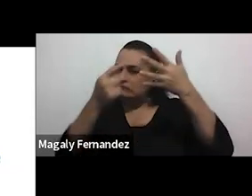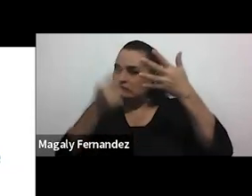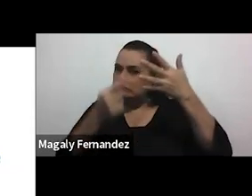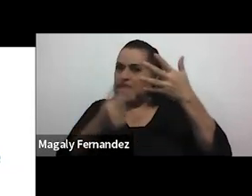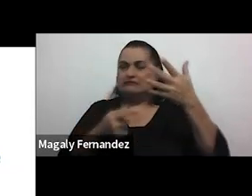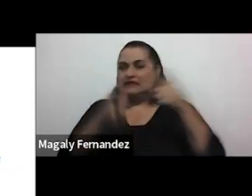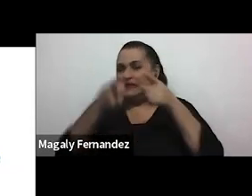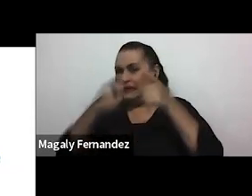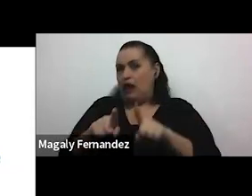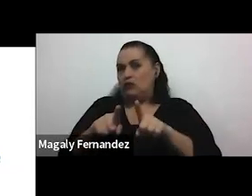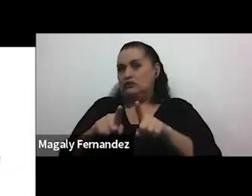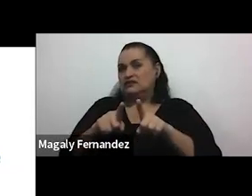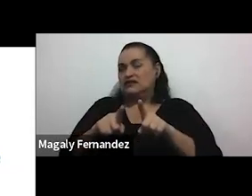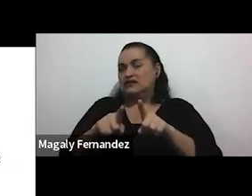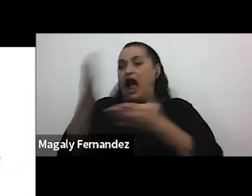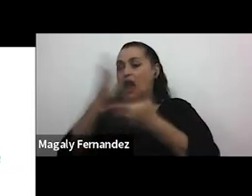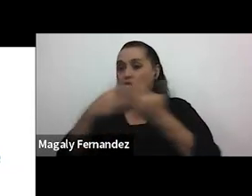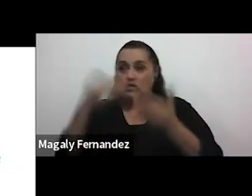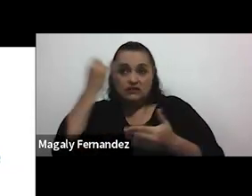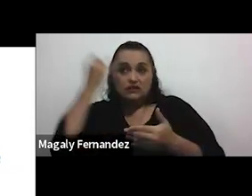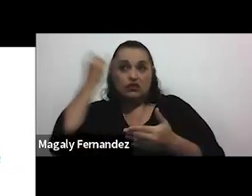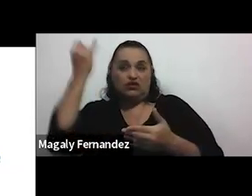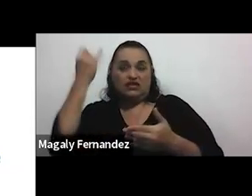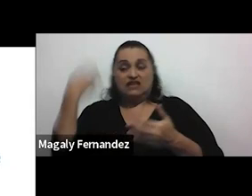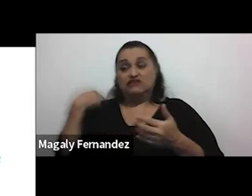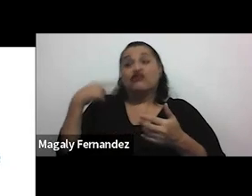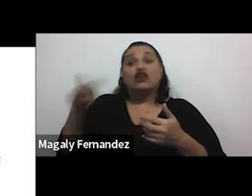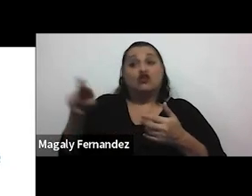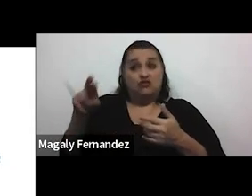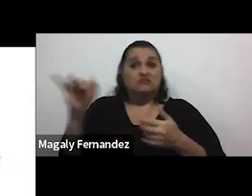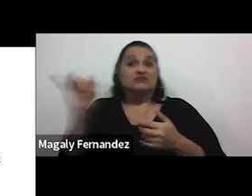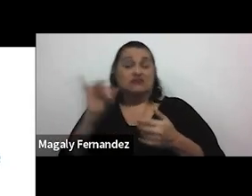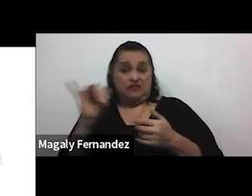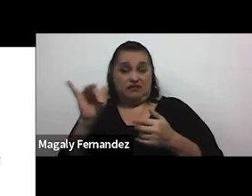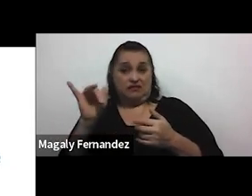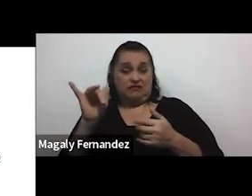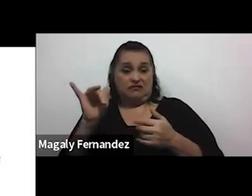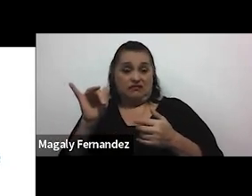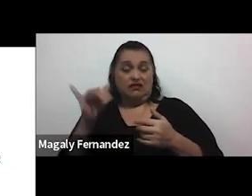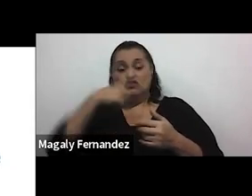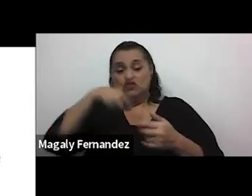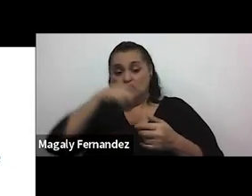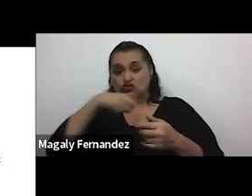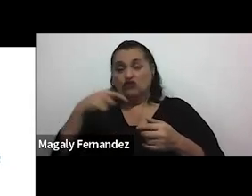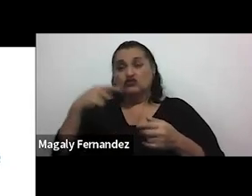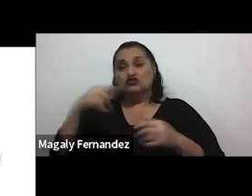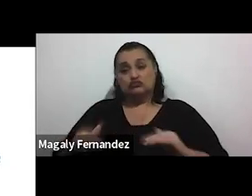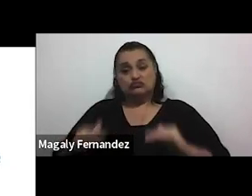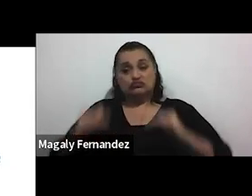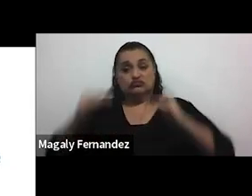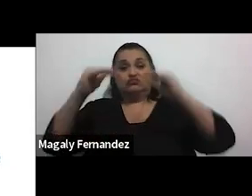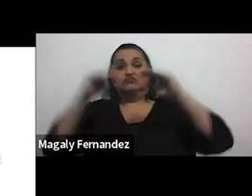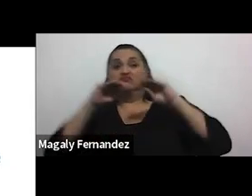causa en cuanto a ciertas ideologías incluso religiosas que nos nos han hecho creer también desde esta